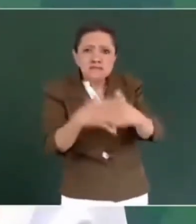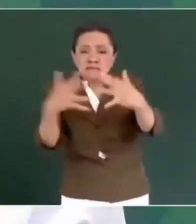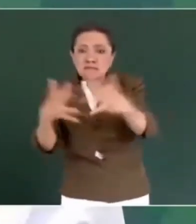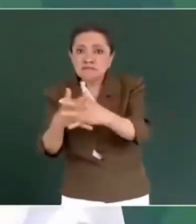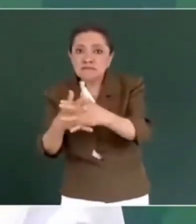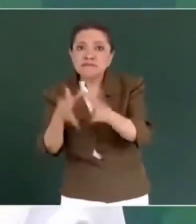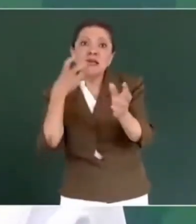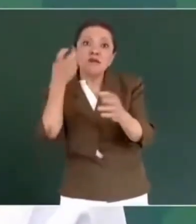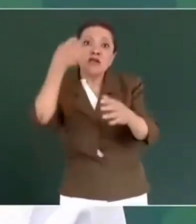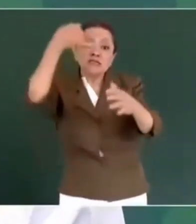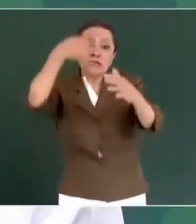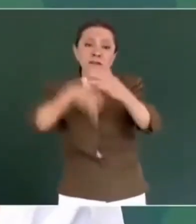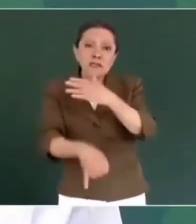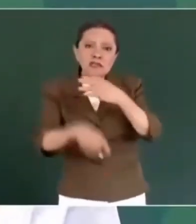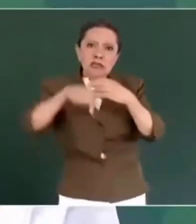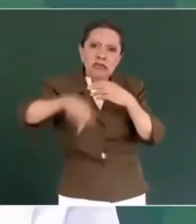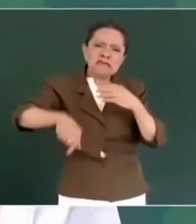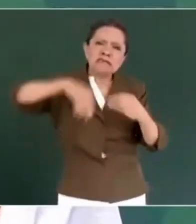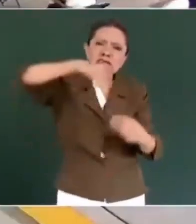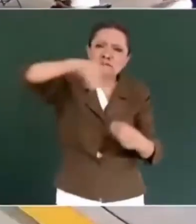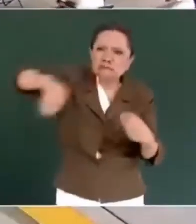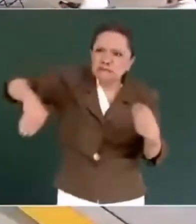espiral de violencia.